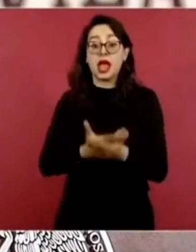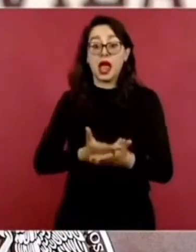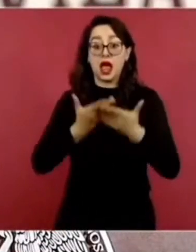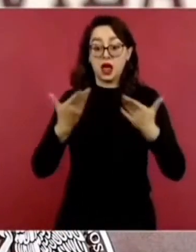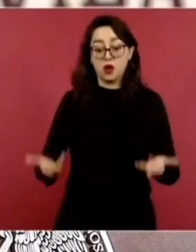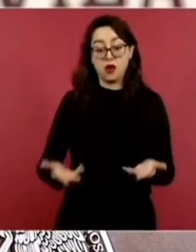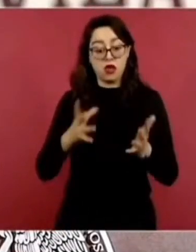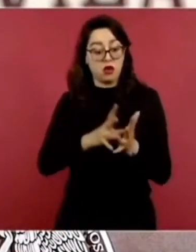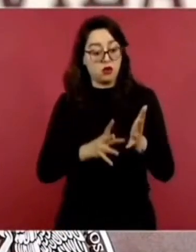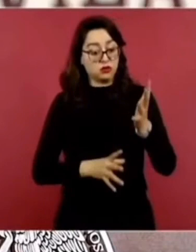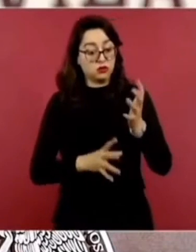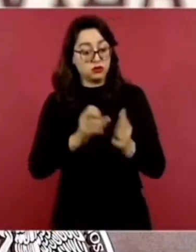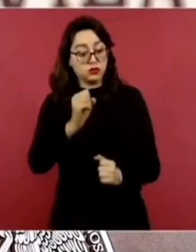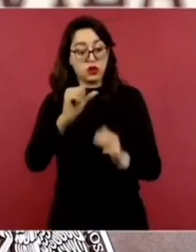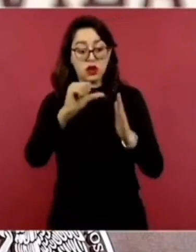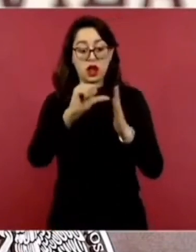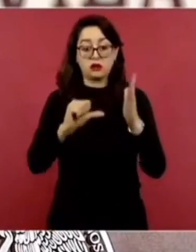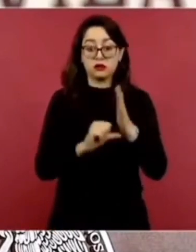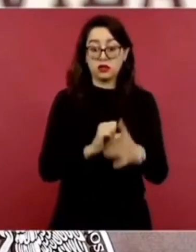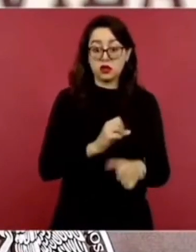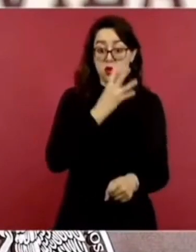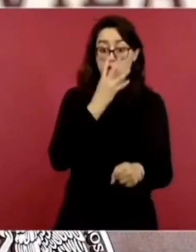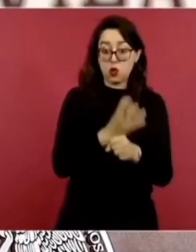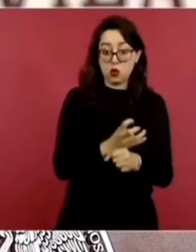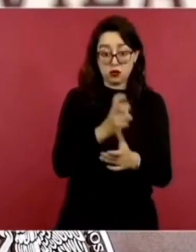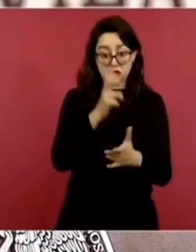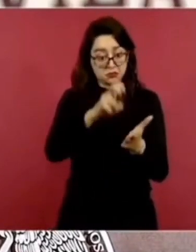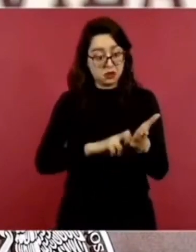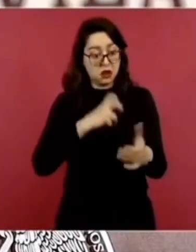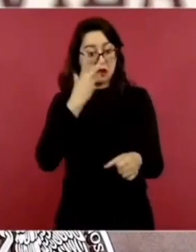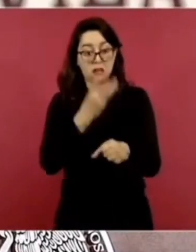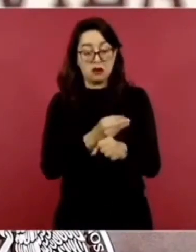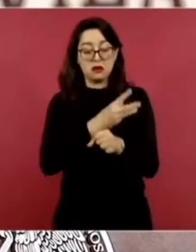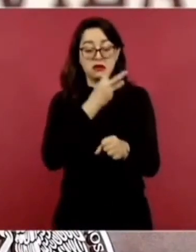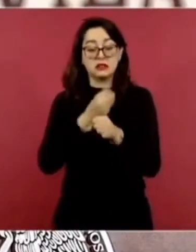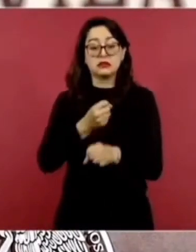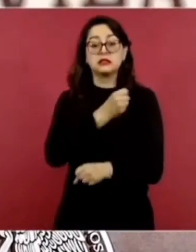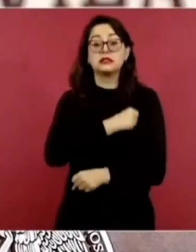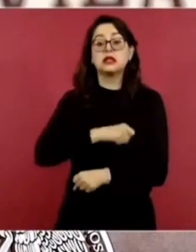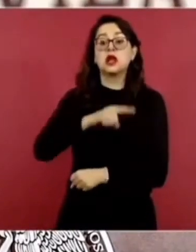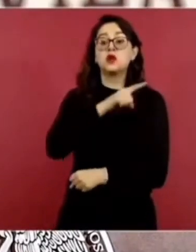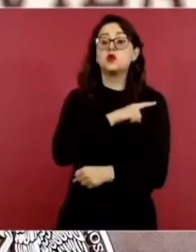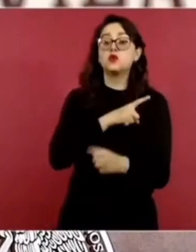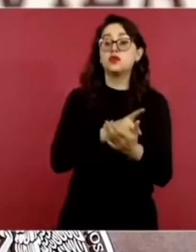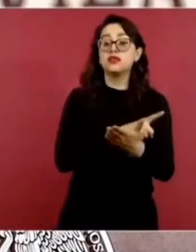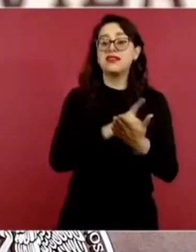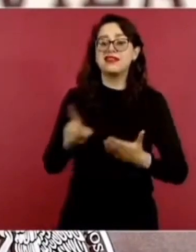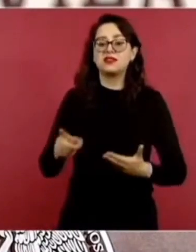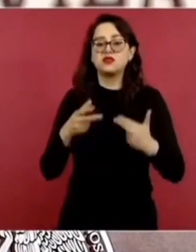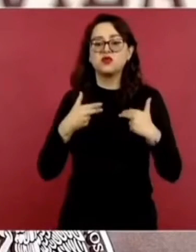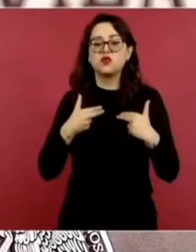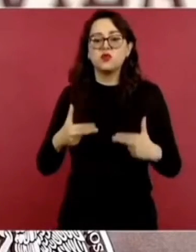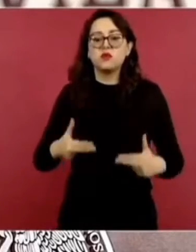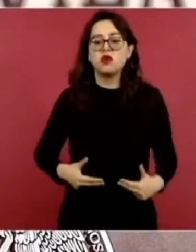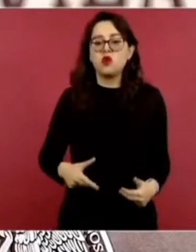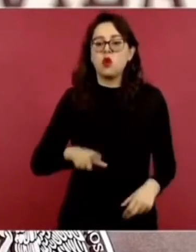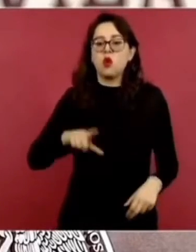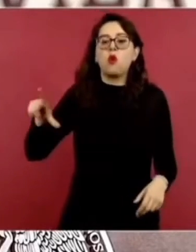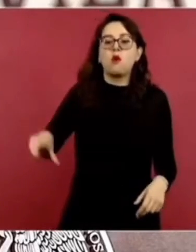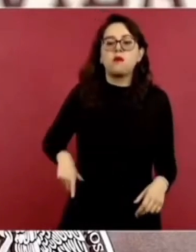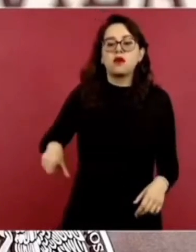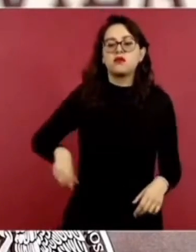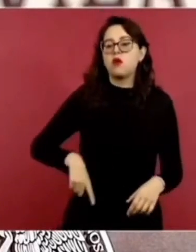al ámbito de la salud, la salud ahora es un derecho humano y una obligación que el Estado tiene que